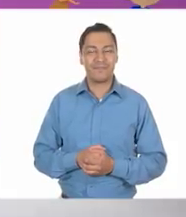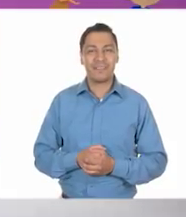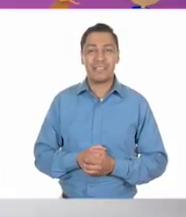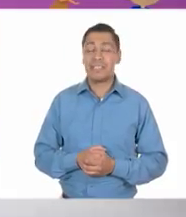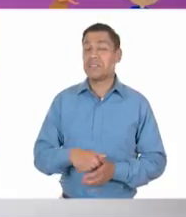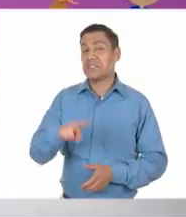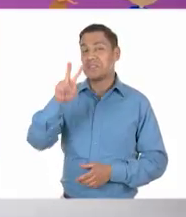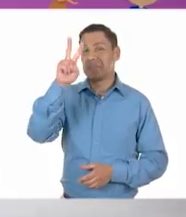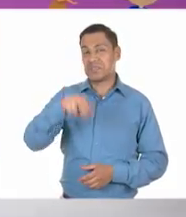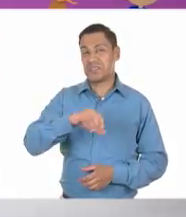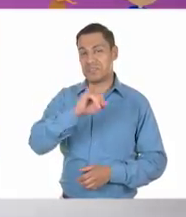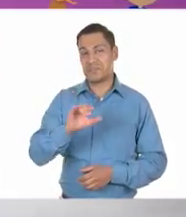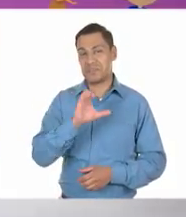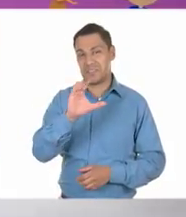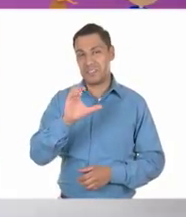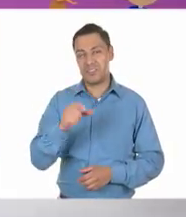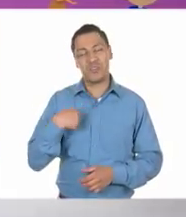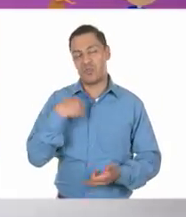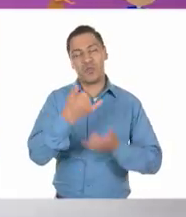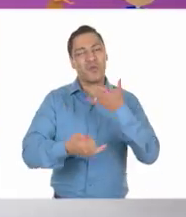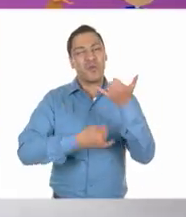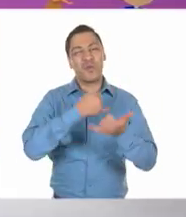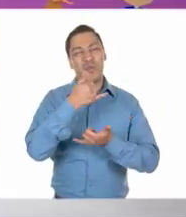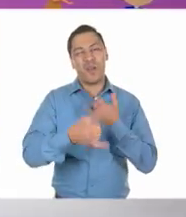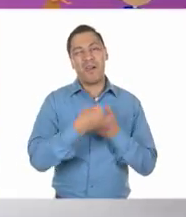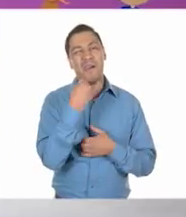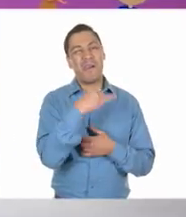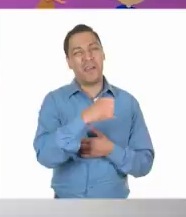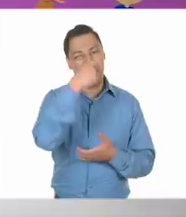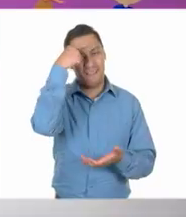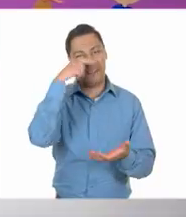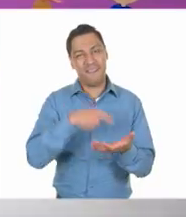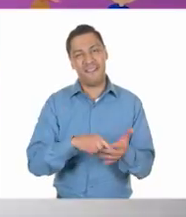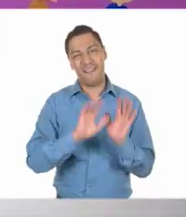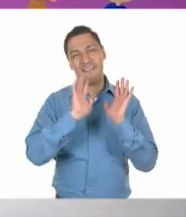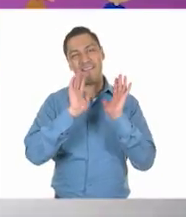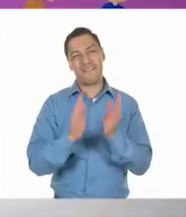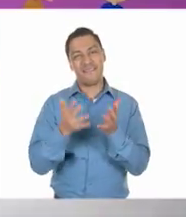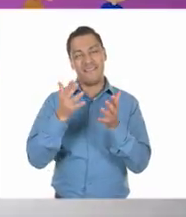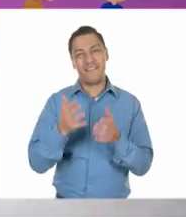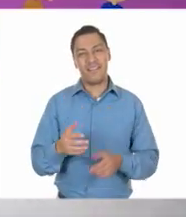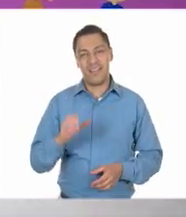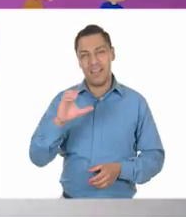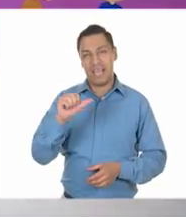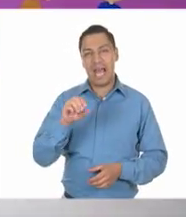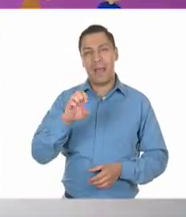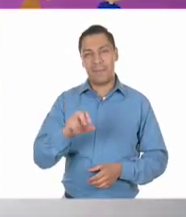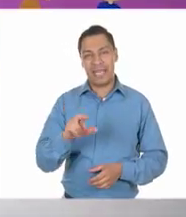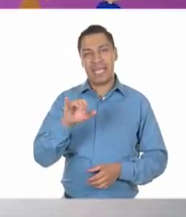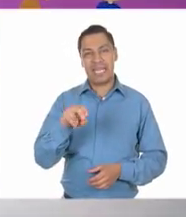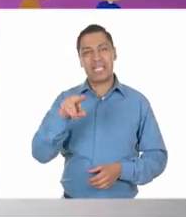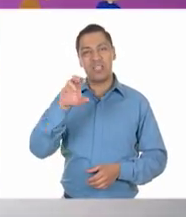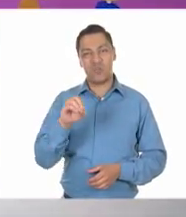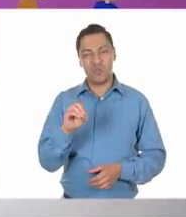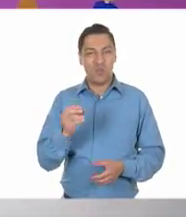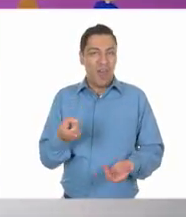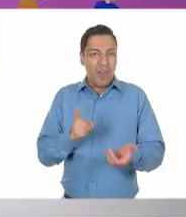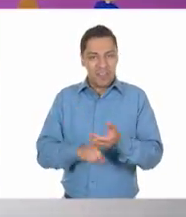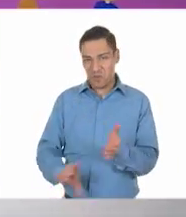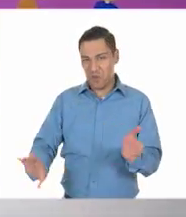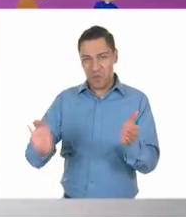No es cierto, Juan Carlos. Estaba jugando. ¿Te creíste un poquito? Sí, creí que sí tenías camerino, tú y yo no. La verdad te creí.